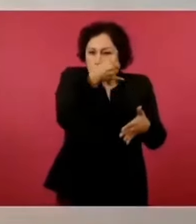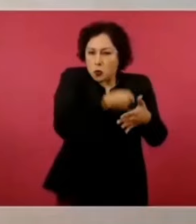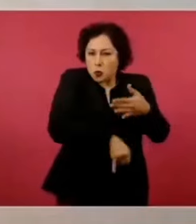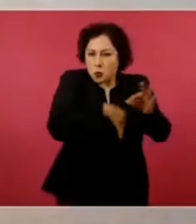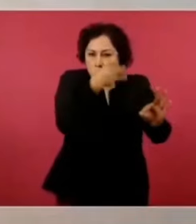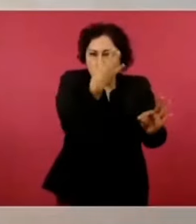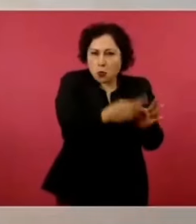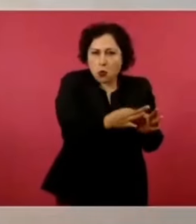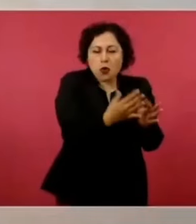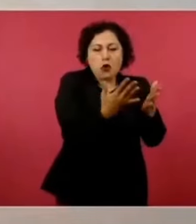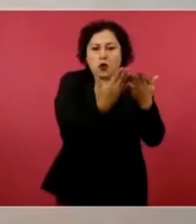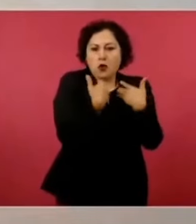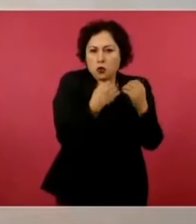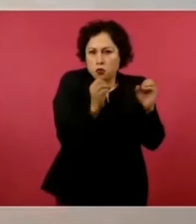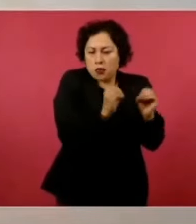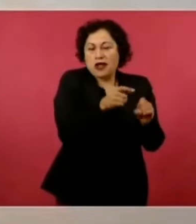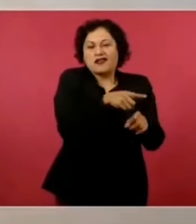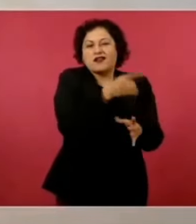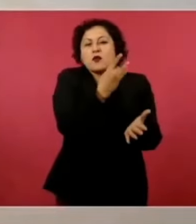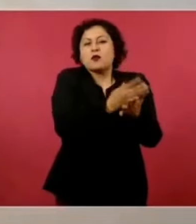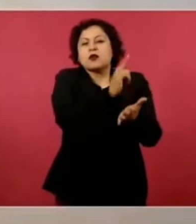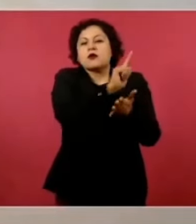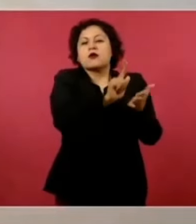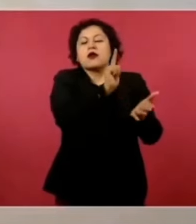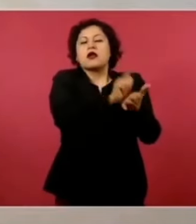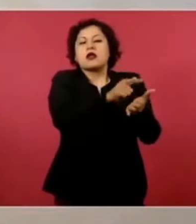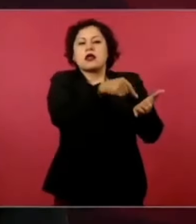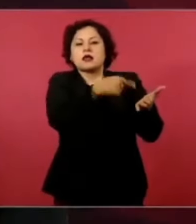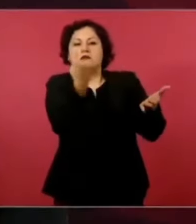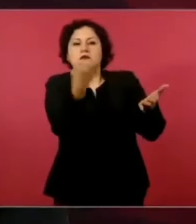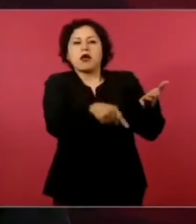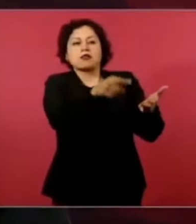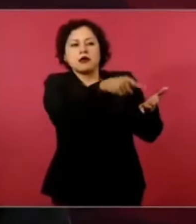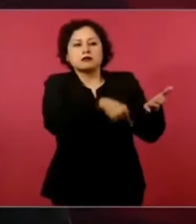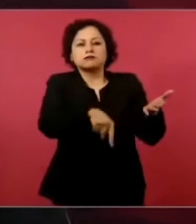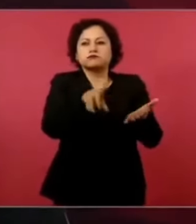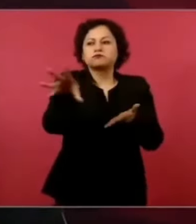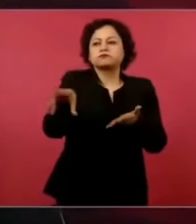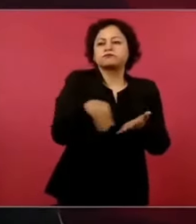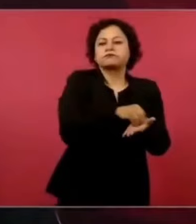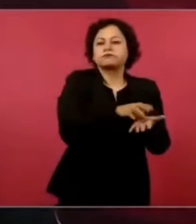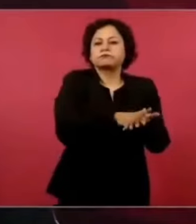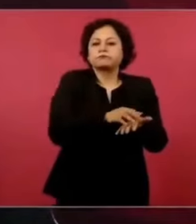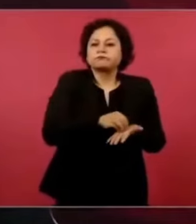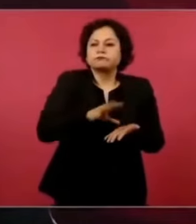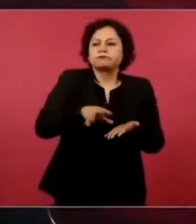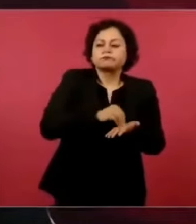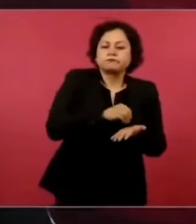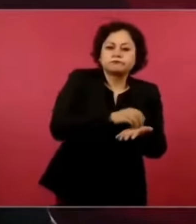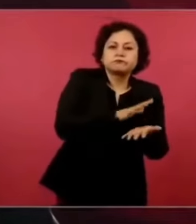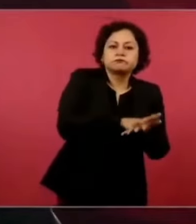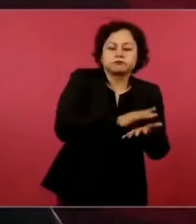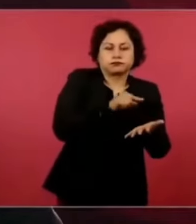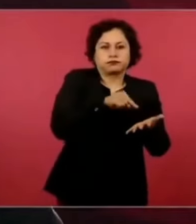Entonces, se hace análisis, porque lo que se busca es prevenir